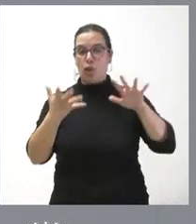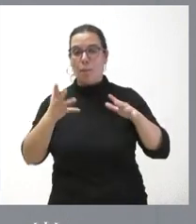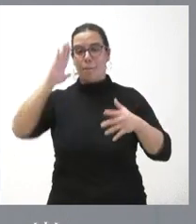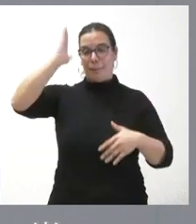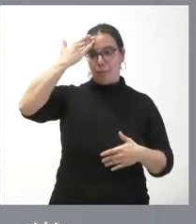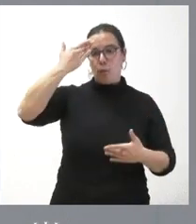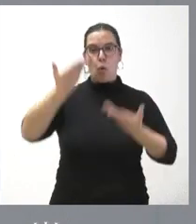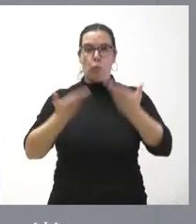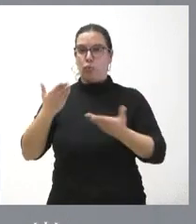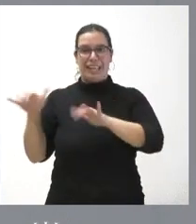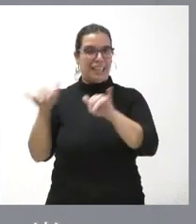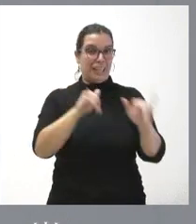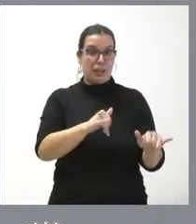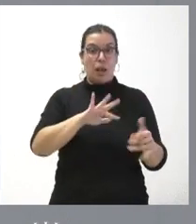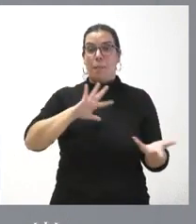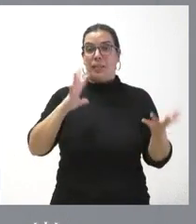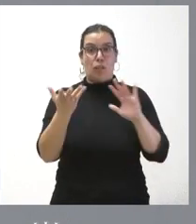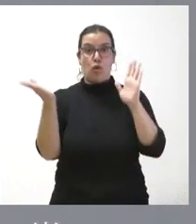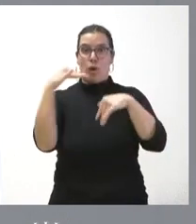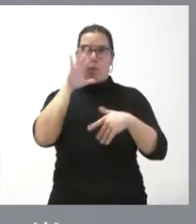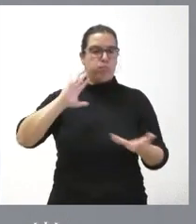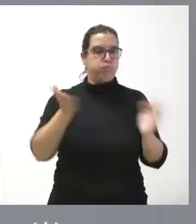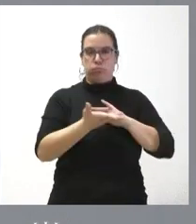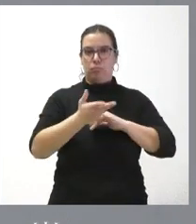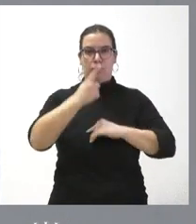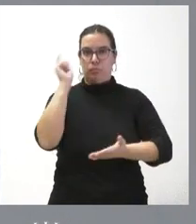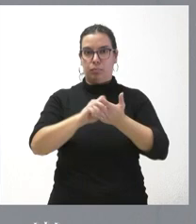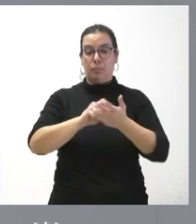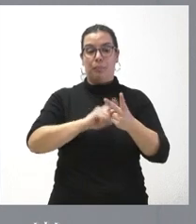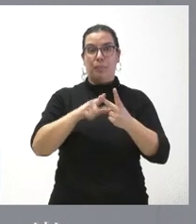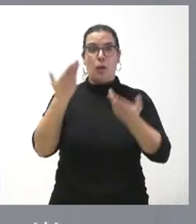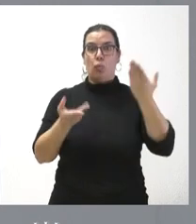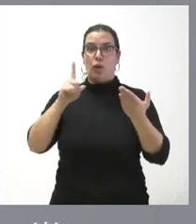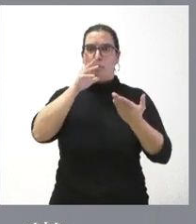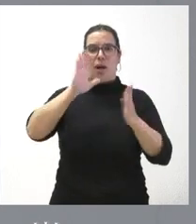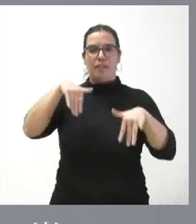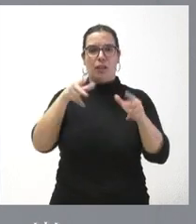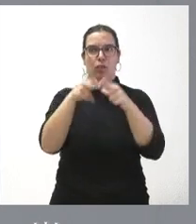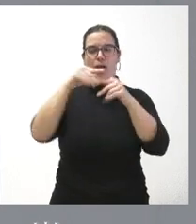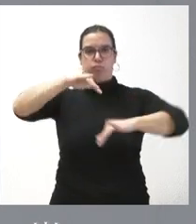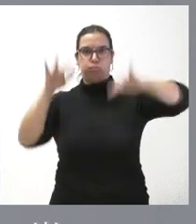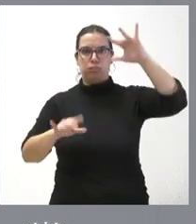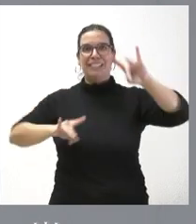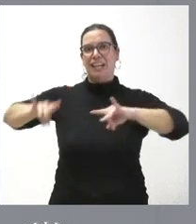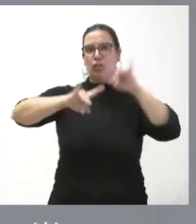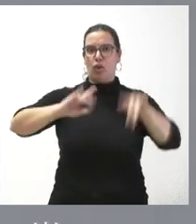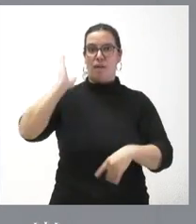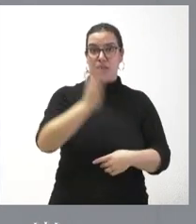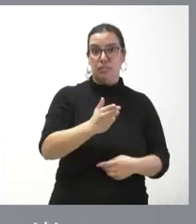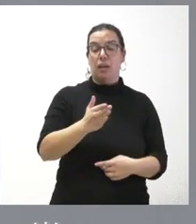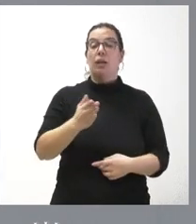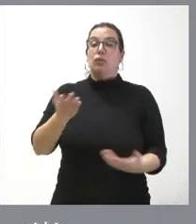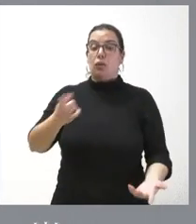No ha habido transición porque el periodo ha sido precipitado y no ha sido justa porque se ha producido un desequilibrio social muy importante en todo ese territorio y estas actuaciones que nosotros ponemos en marcha